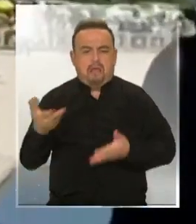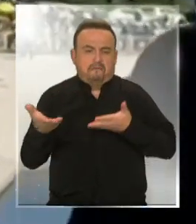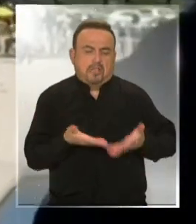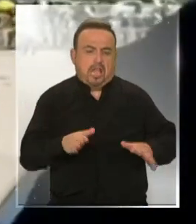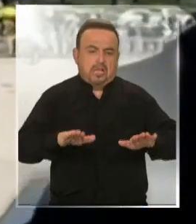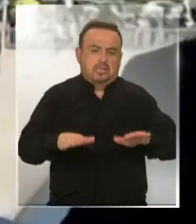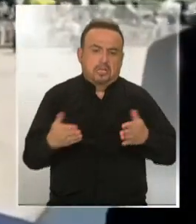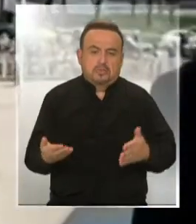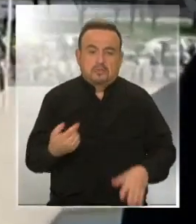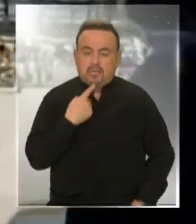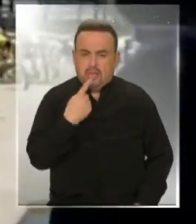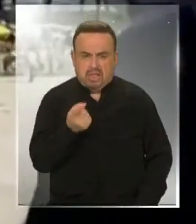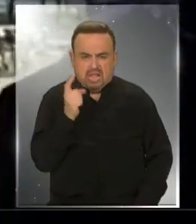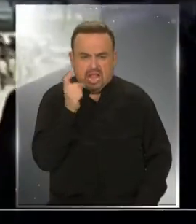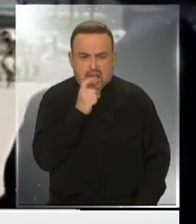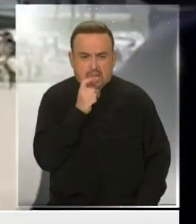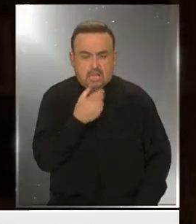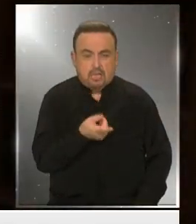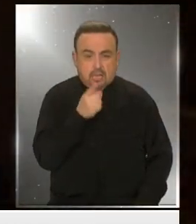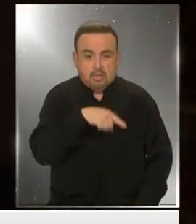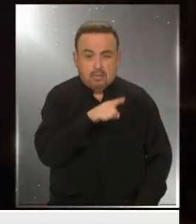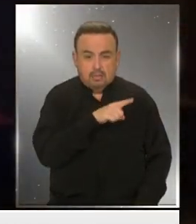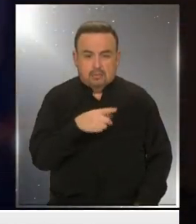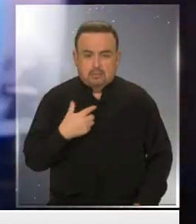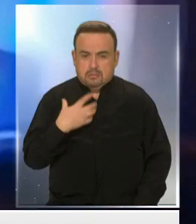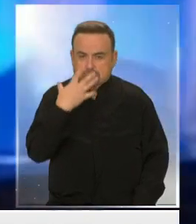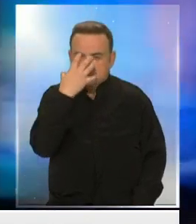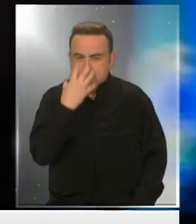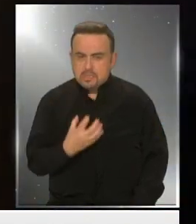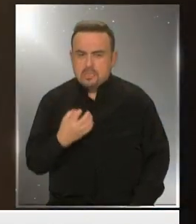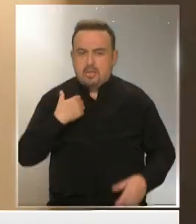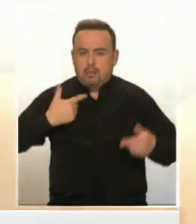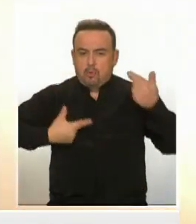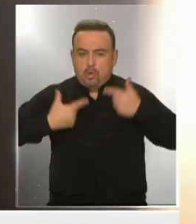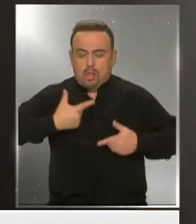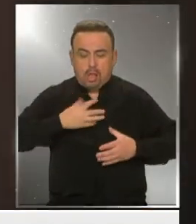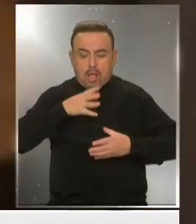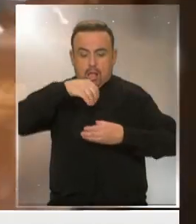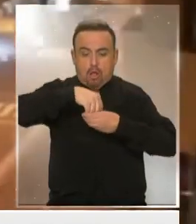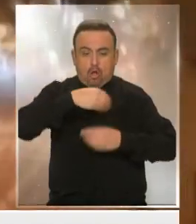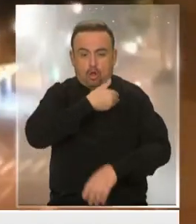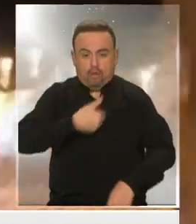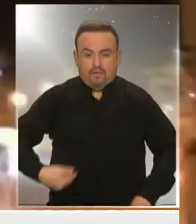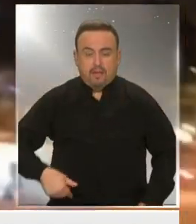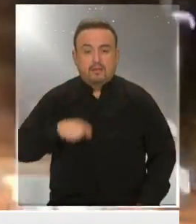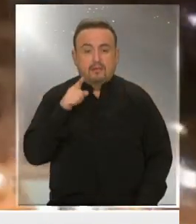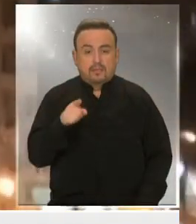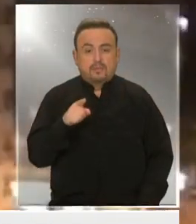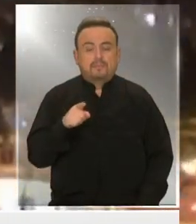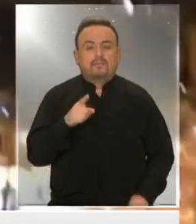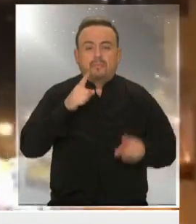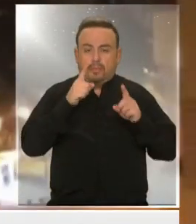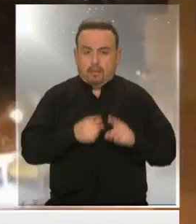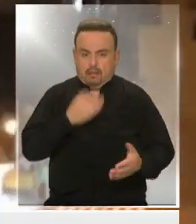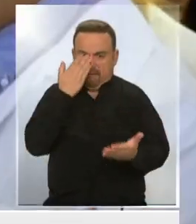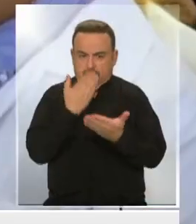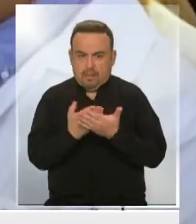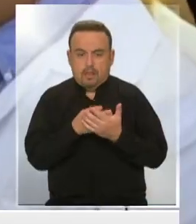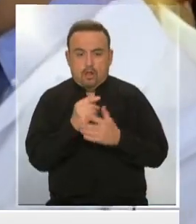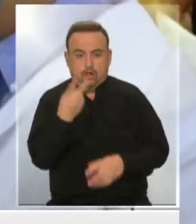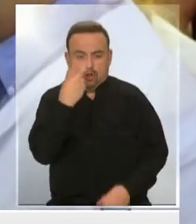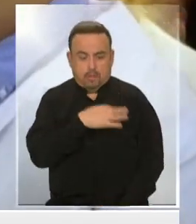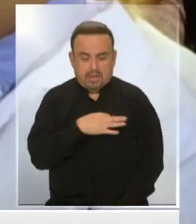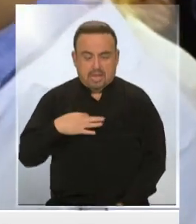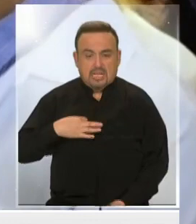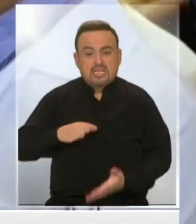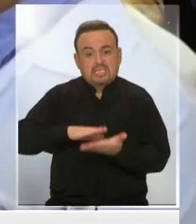Polémicas y declaraciones que incluso han desatado una crisis política al interior de su gobierno. Bolsonaro ha debido enfrentar la salida de dos